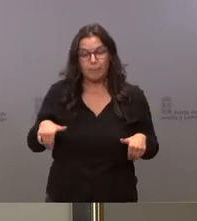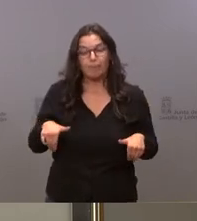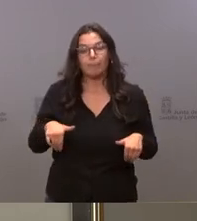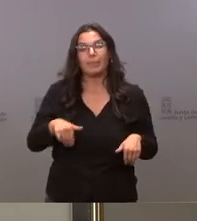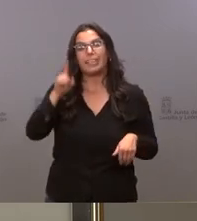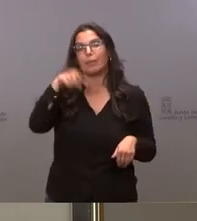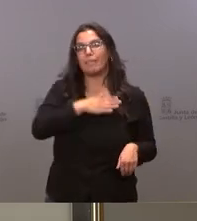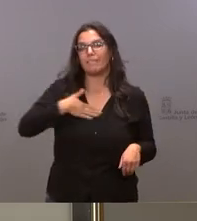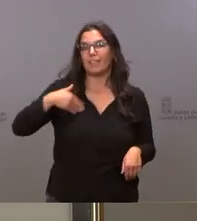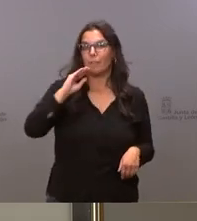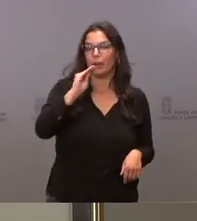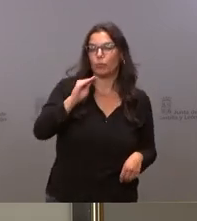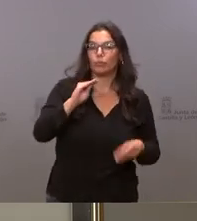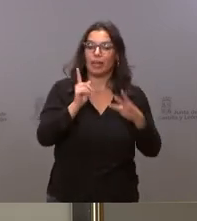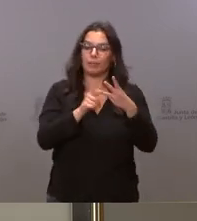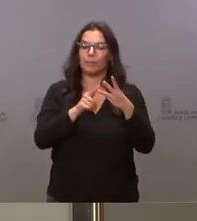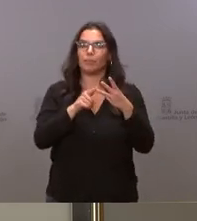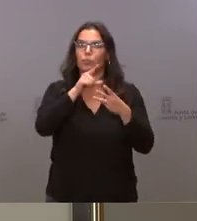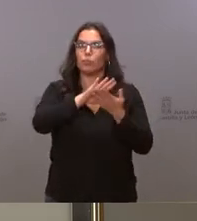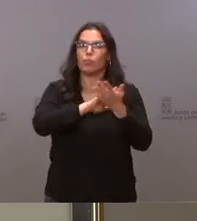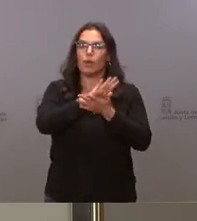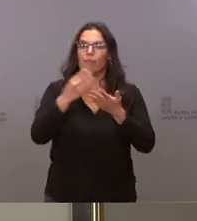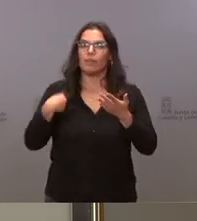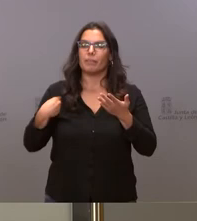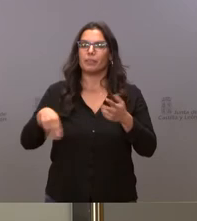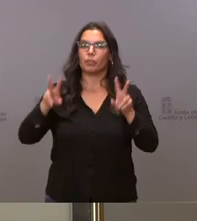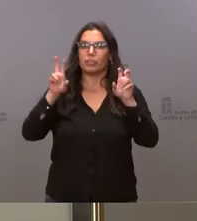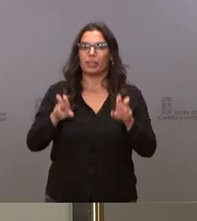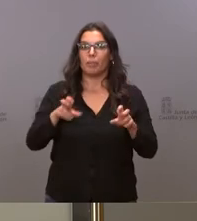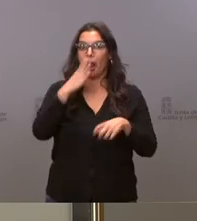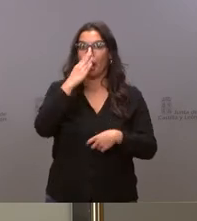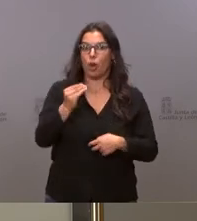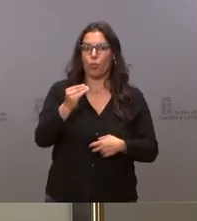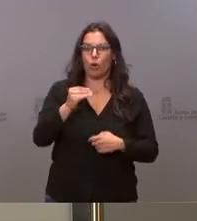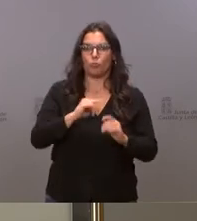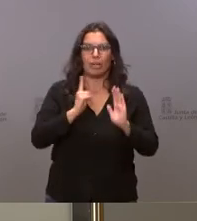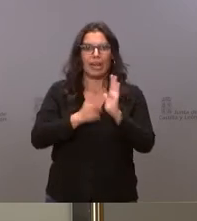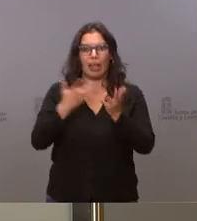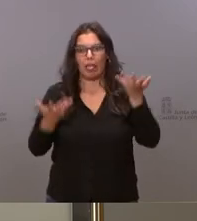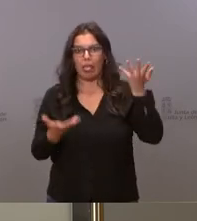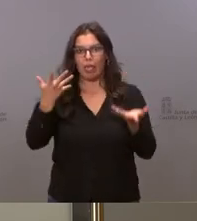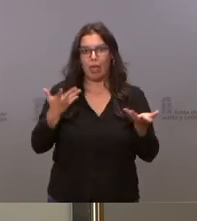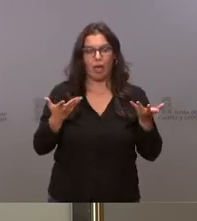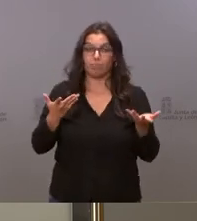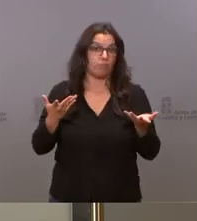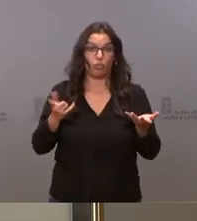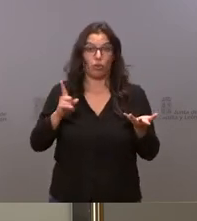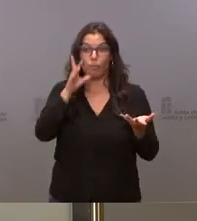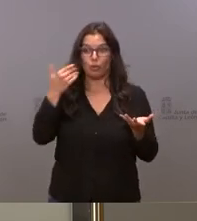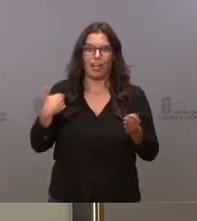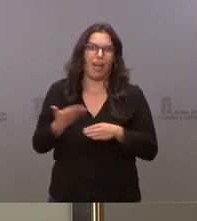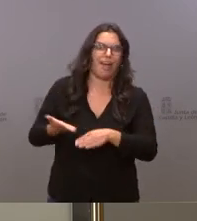preguntar también cómo pueden hablar de inseguridad jurídica con el tema del lobo cuando el ministerio lleva anunciándolo muchos meses